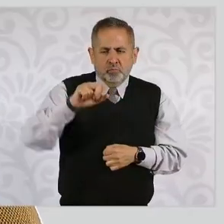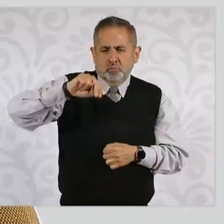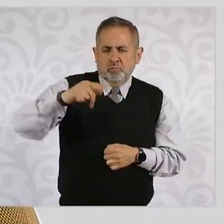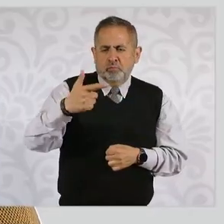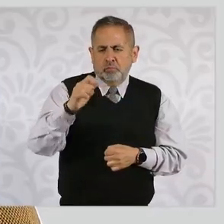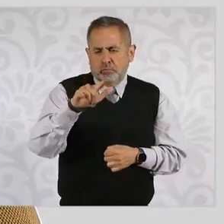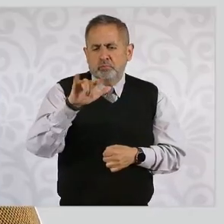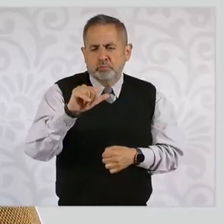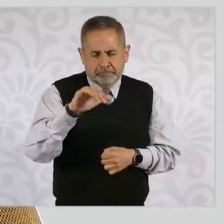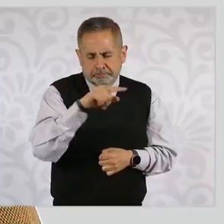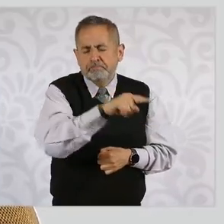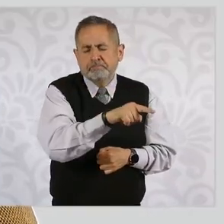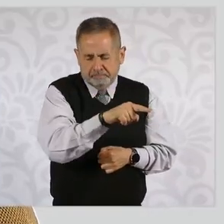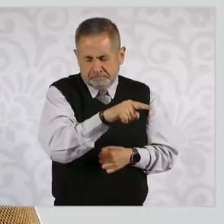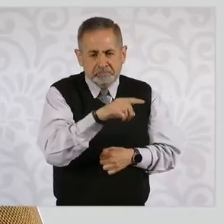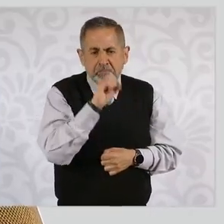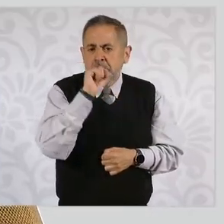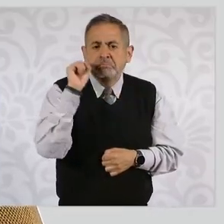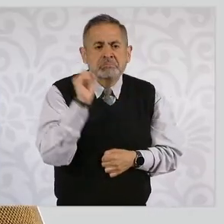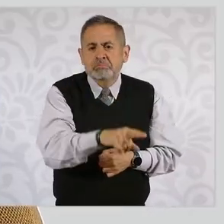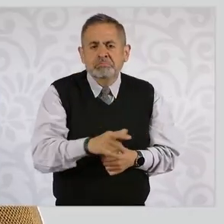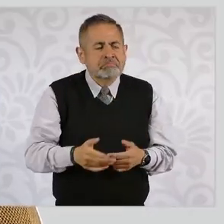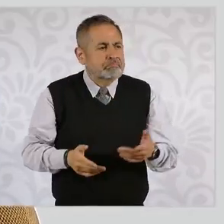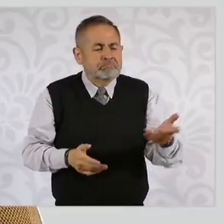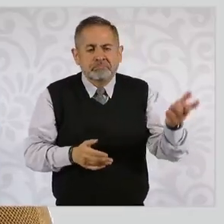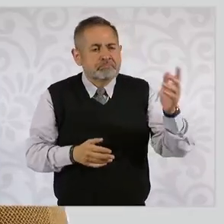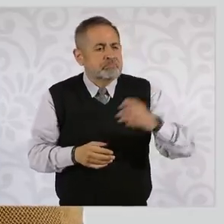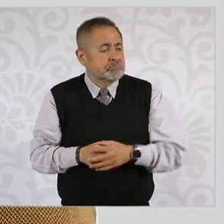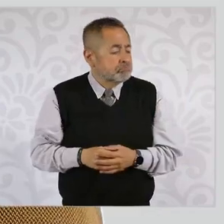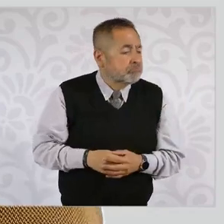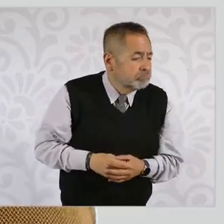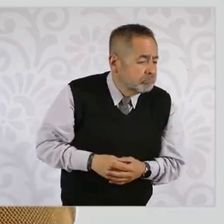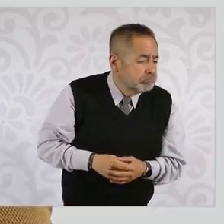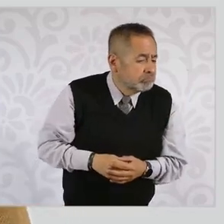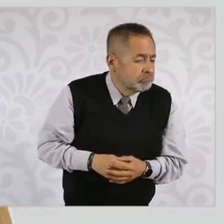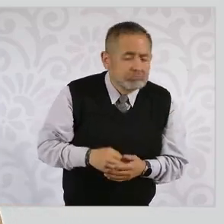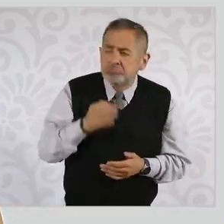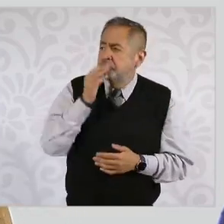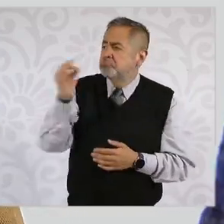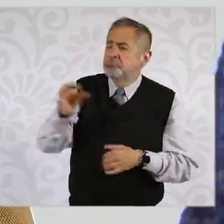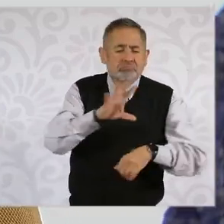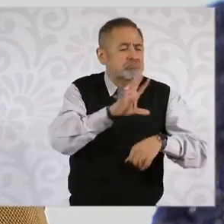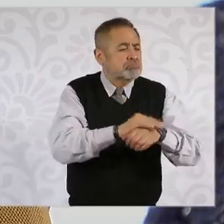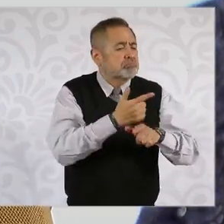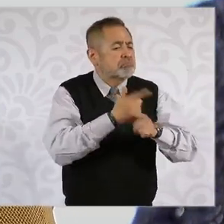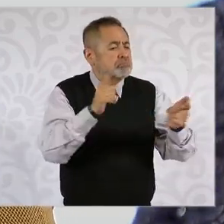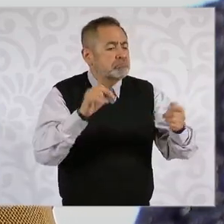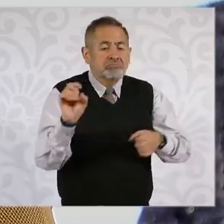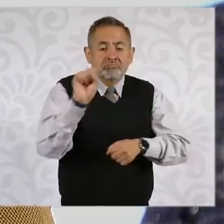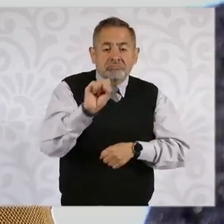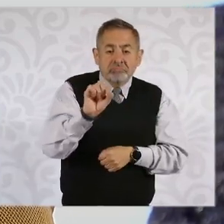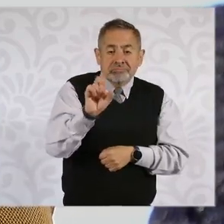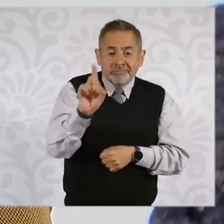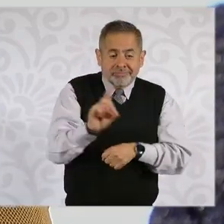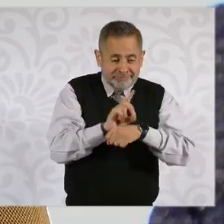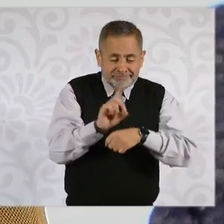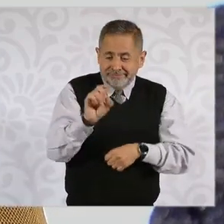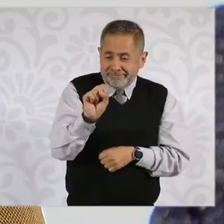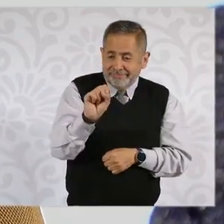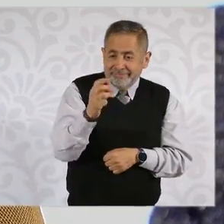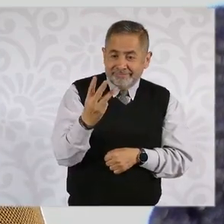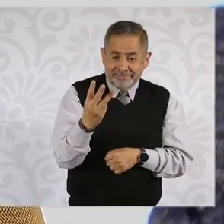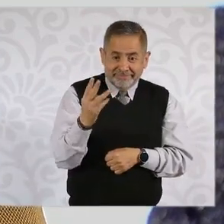Ella también dio una notificación para que el sábado 3 de junio el